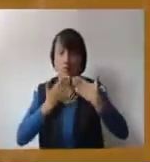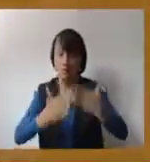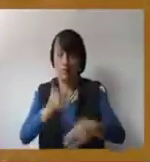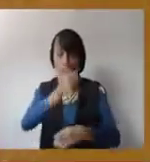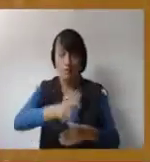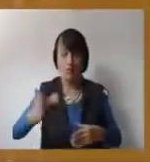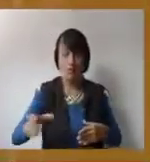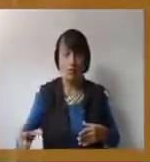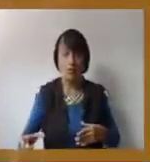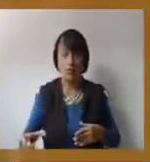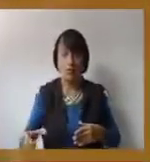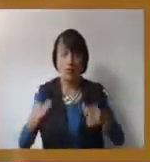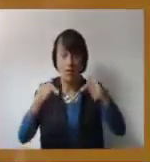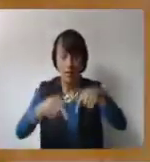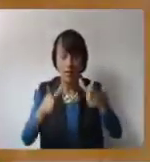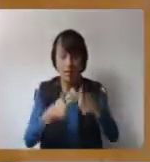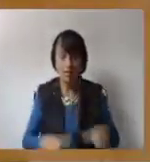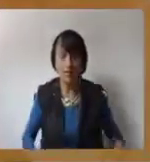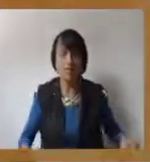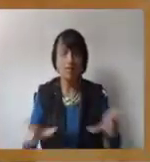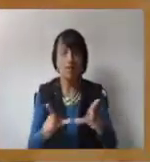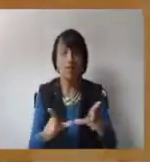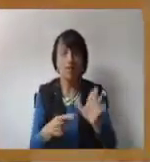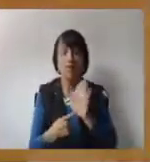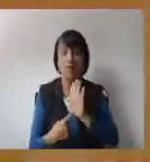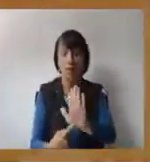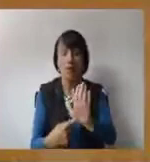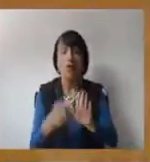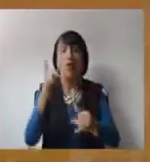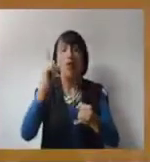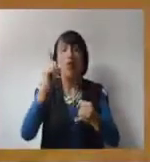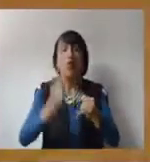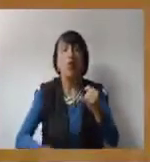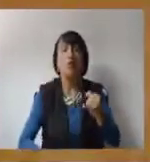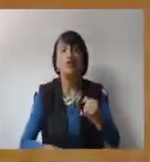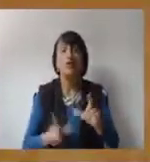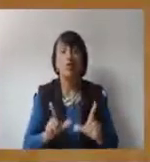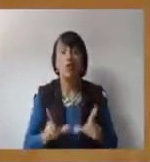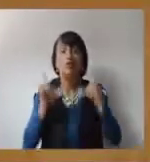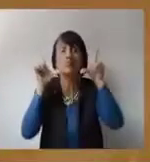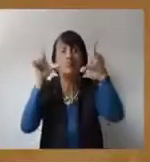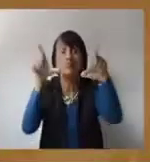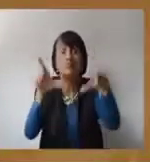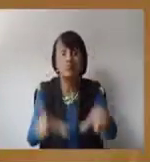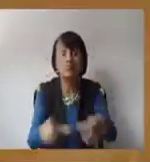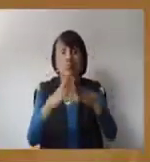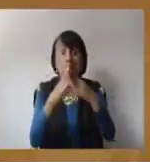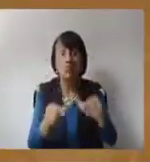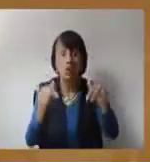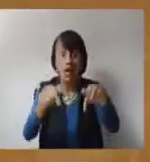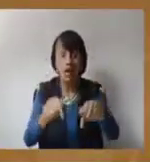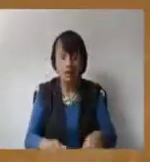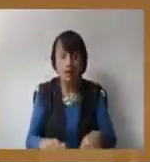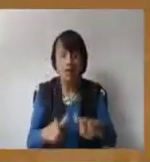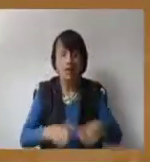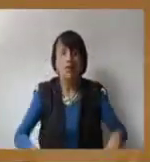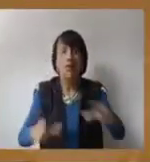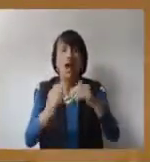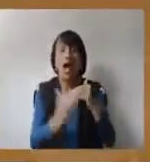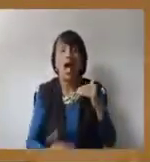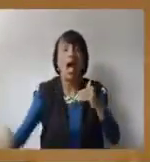público, recibir la gratitud del público. Este es mi último reconocimiento